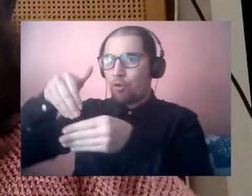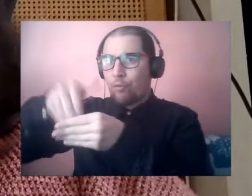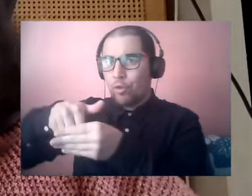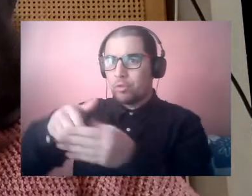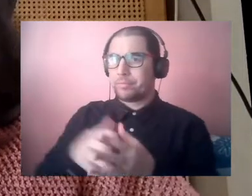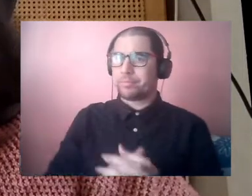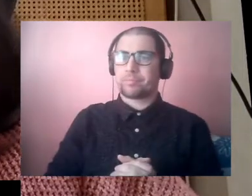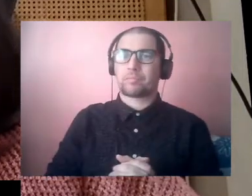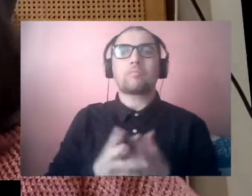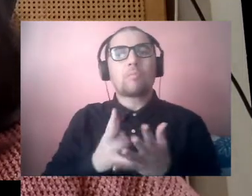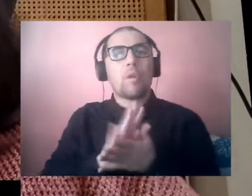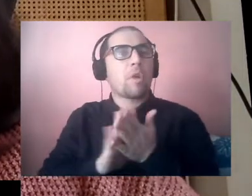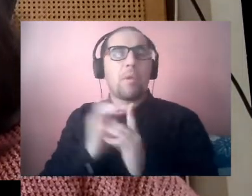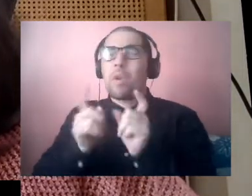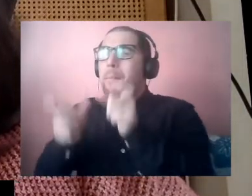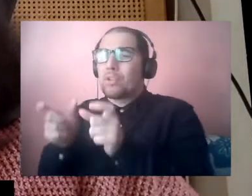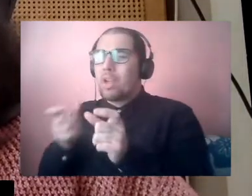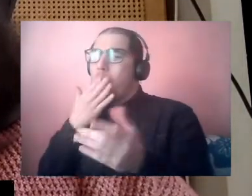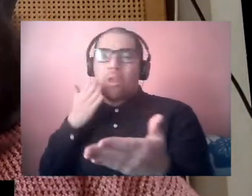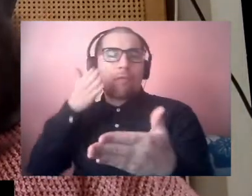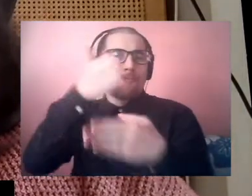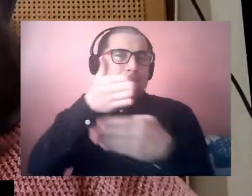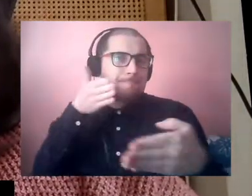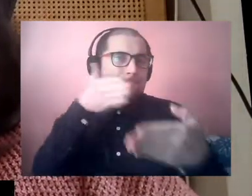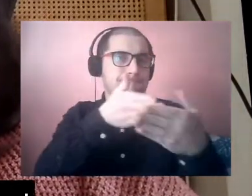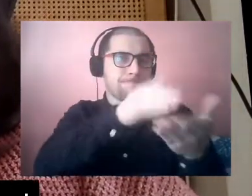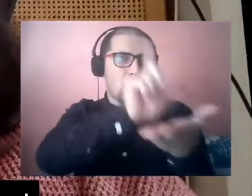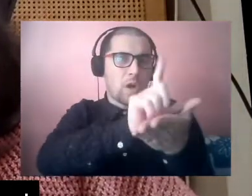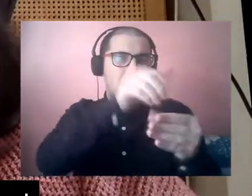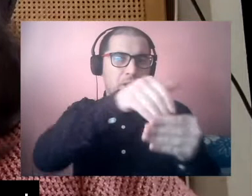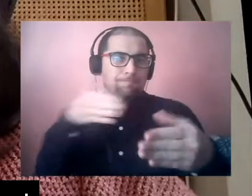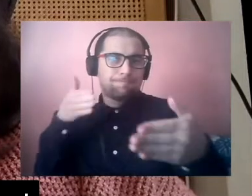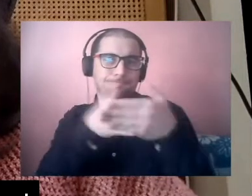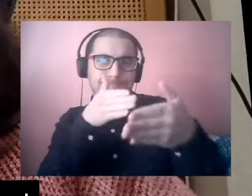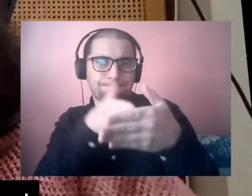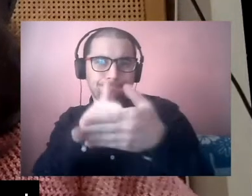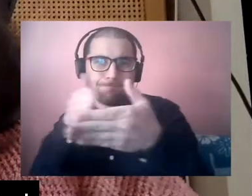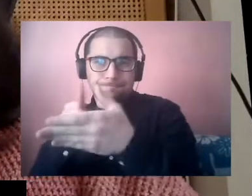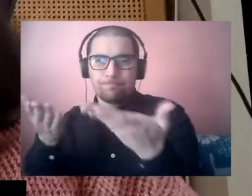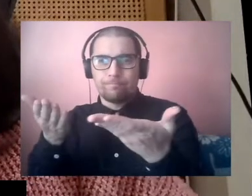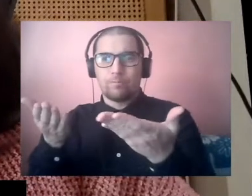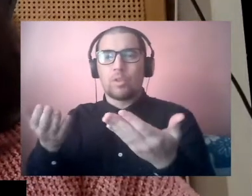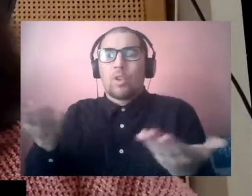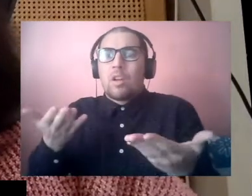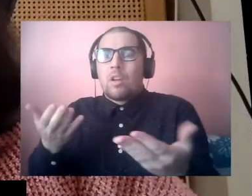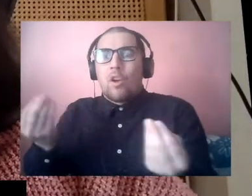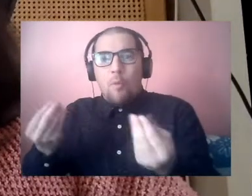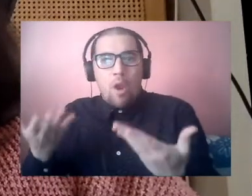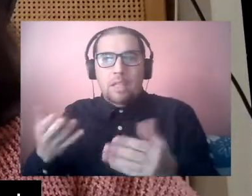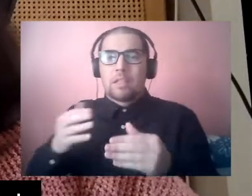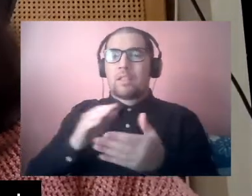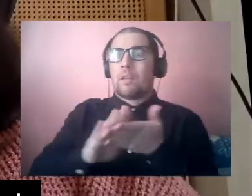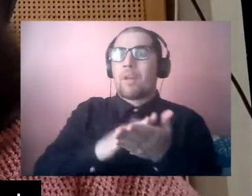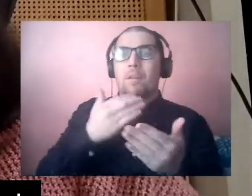asistido. Quizás algunas personas puedan encontrarse con dificultades de accesibilidad en los locales de votación,